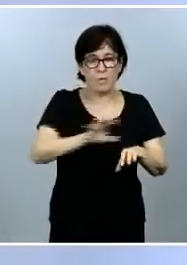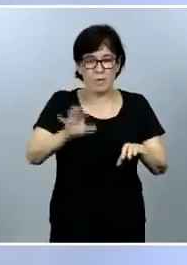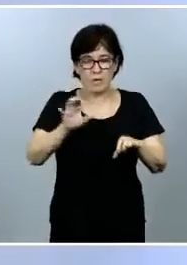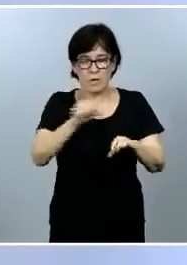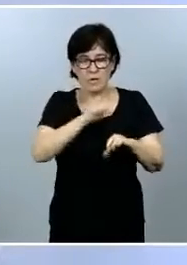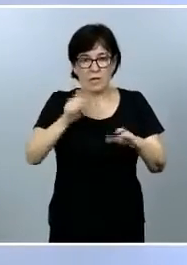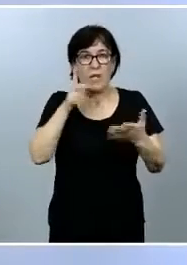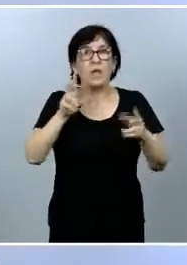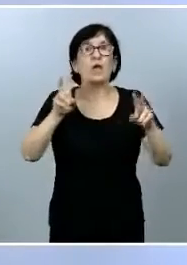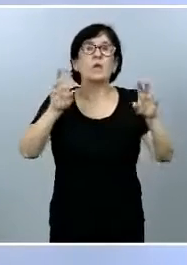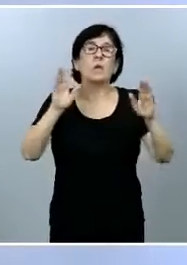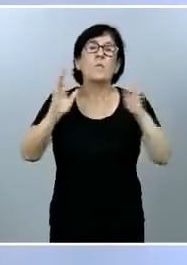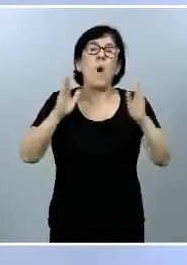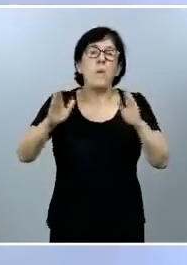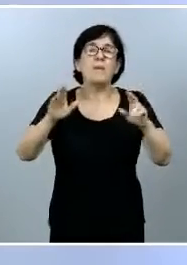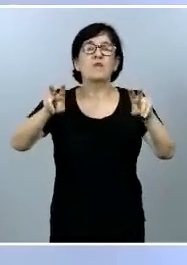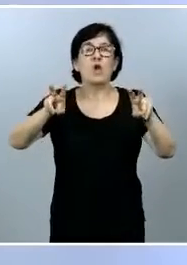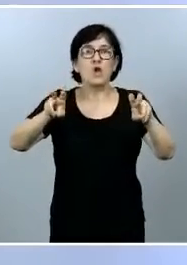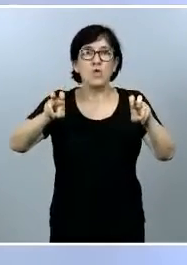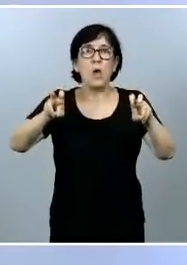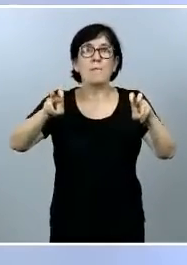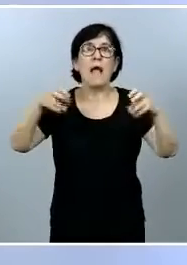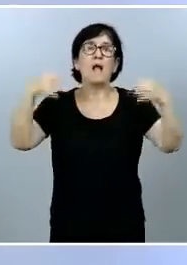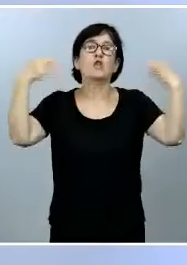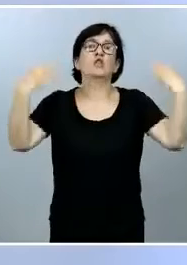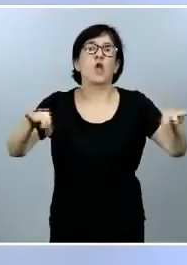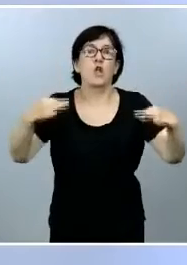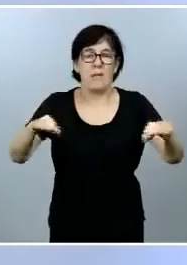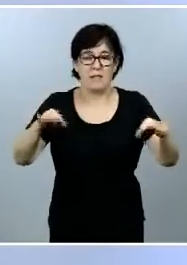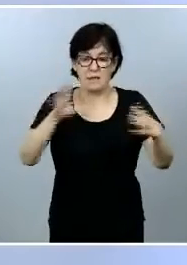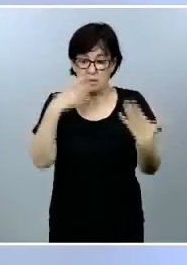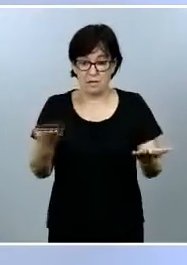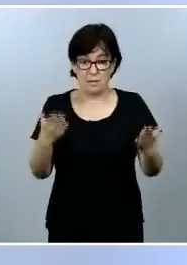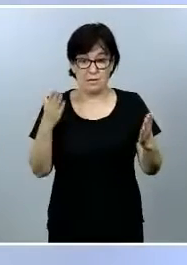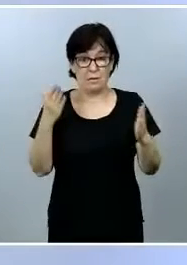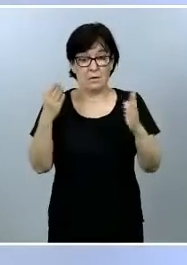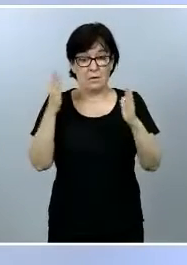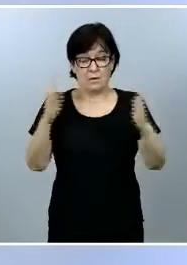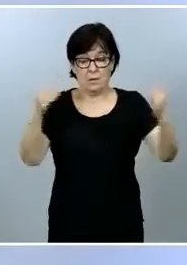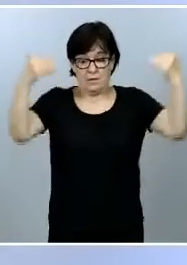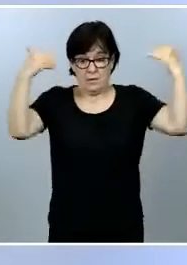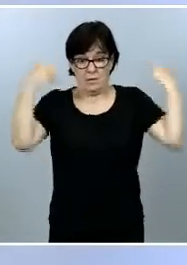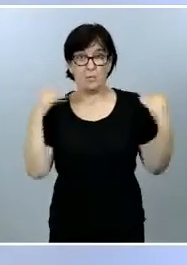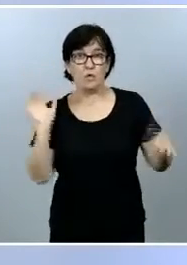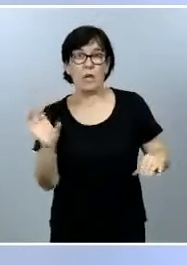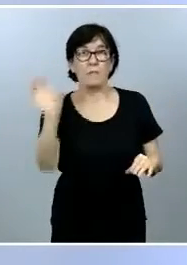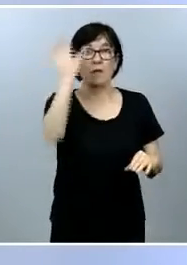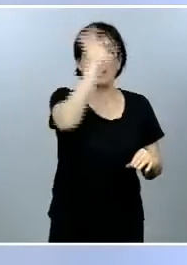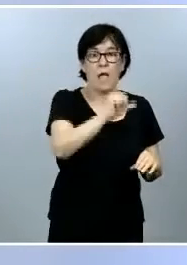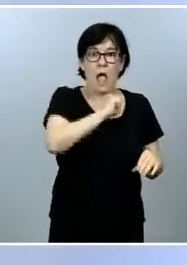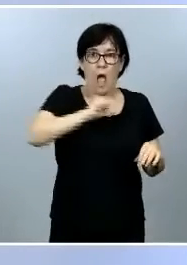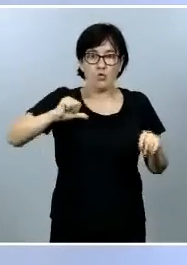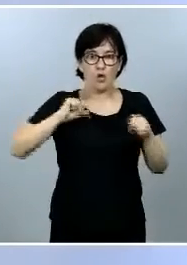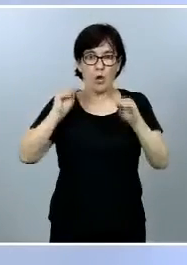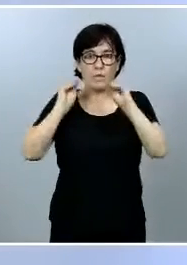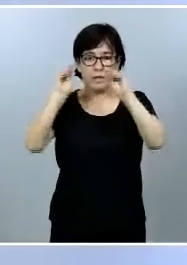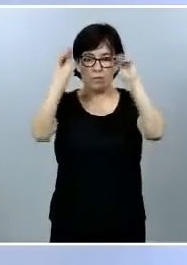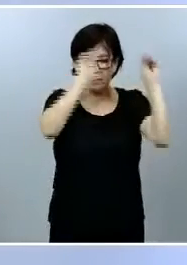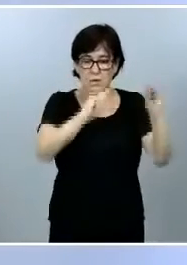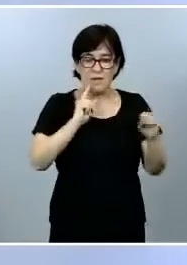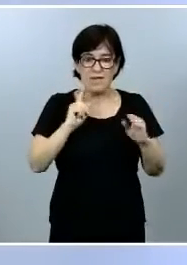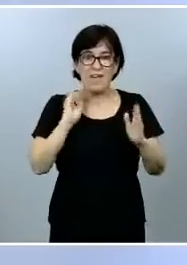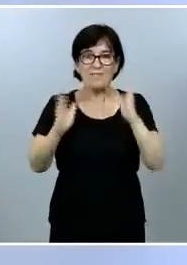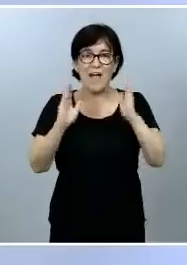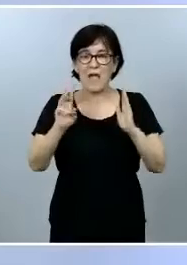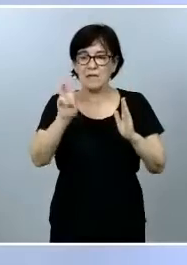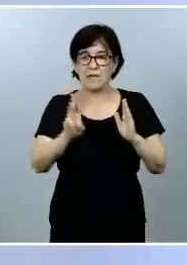normalidad en la medida en que los distintos responsables autonómicos propongan desde la fase 3 progresar a nueva